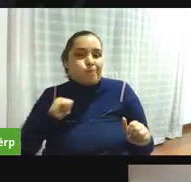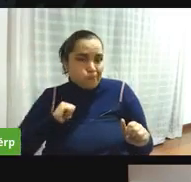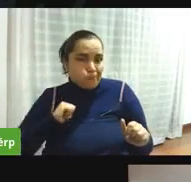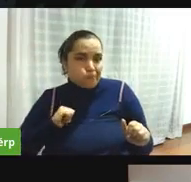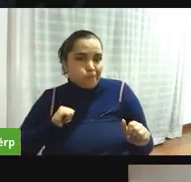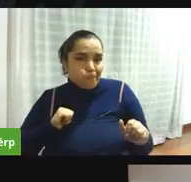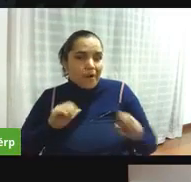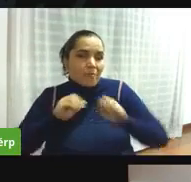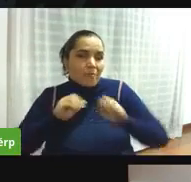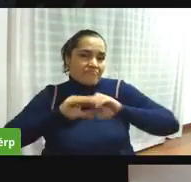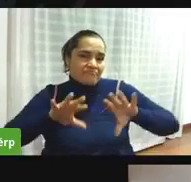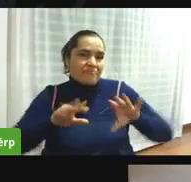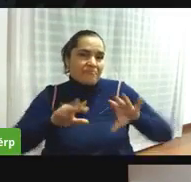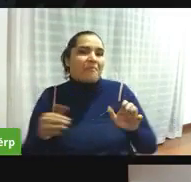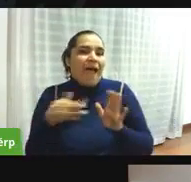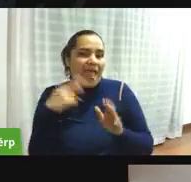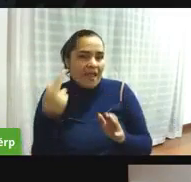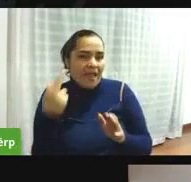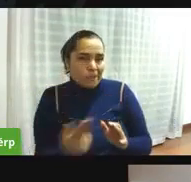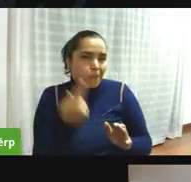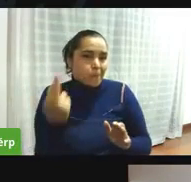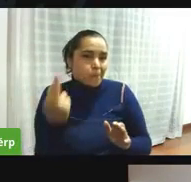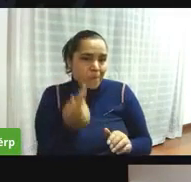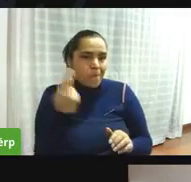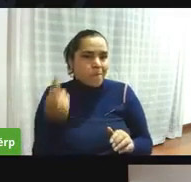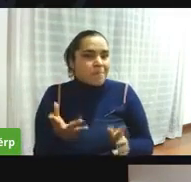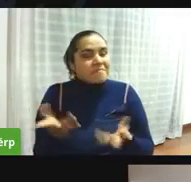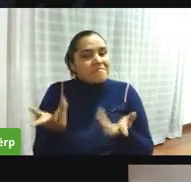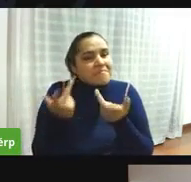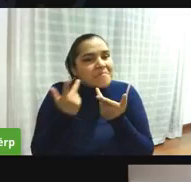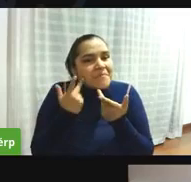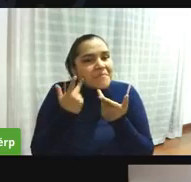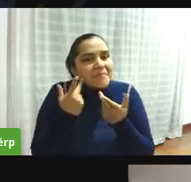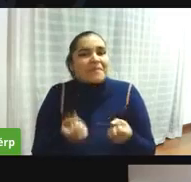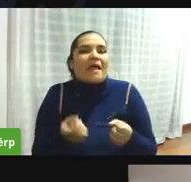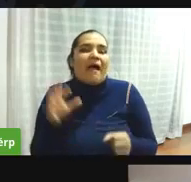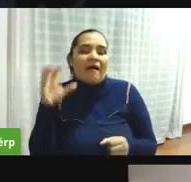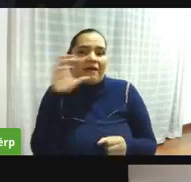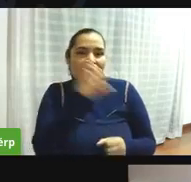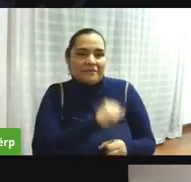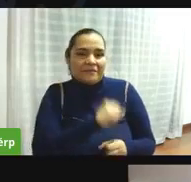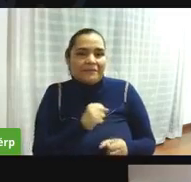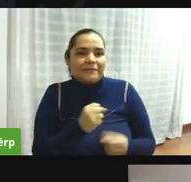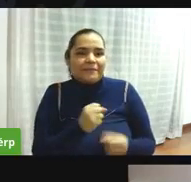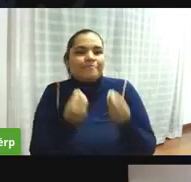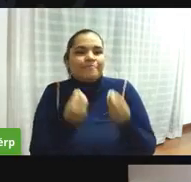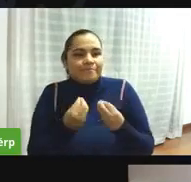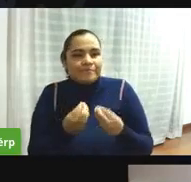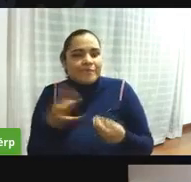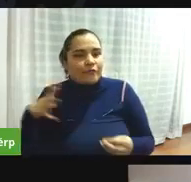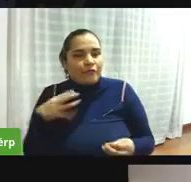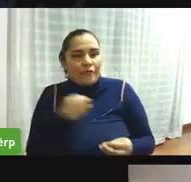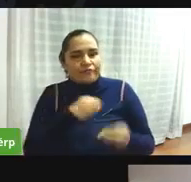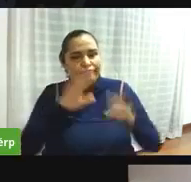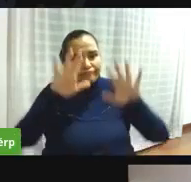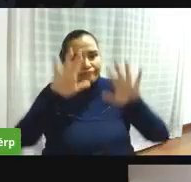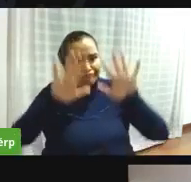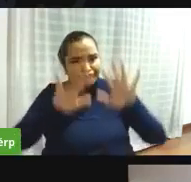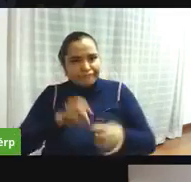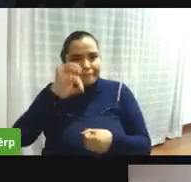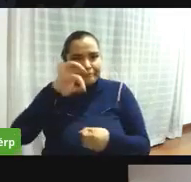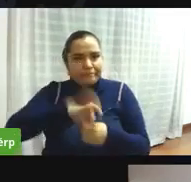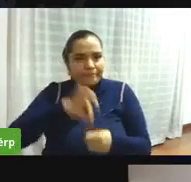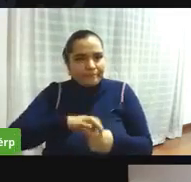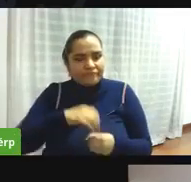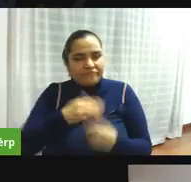comunales para que se enteren de esto esto es muy importante porque va a permitir que esto sea un proceso eficiente transparente de mucha confianza